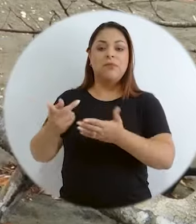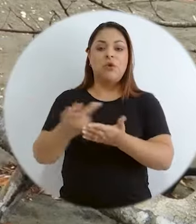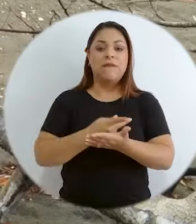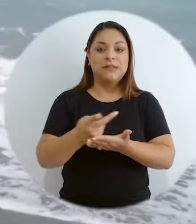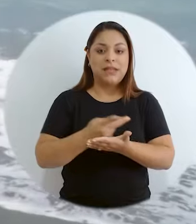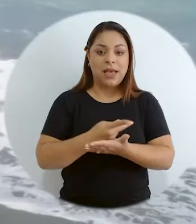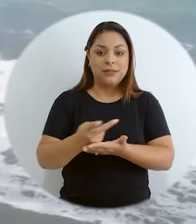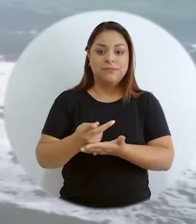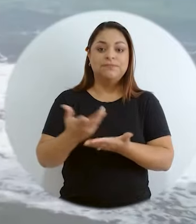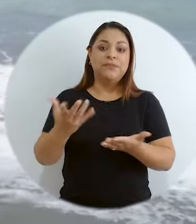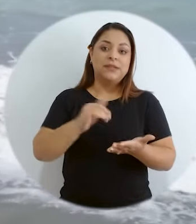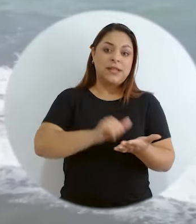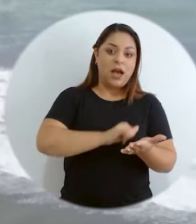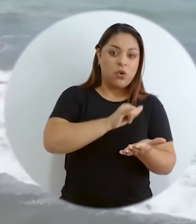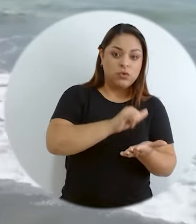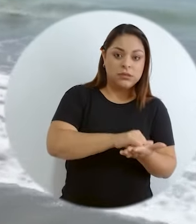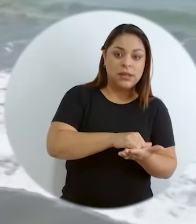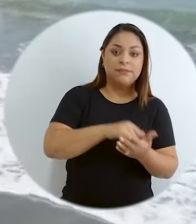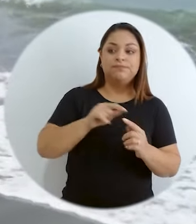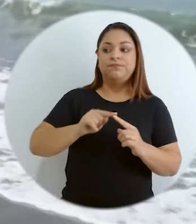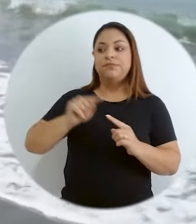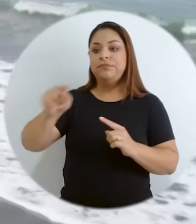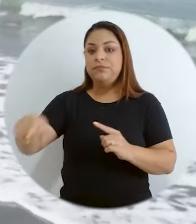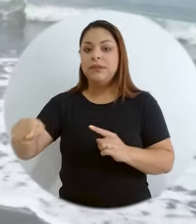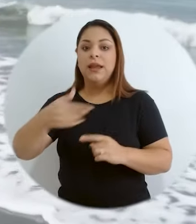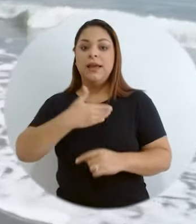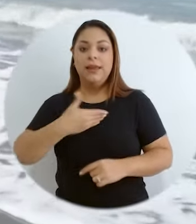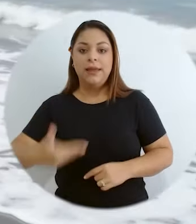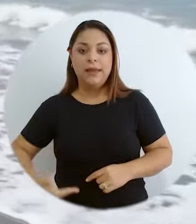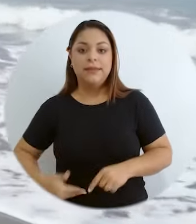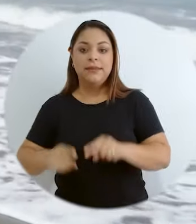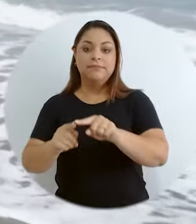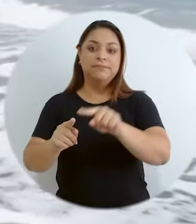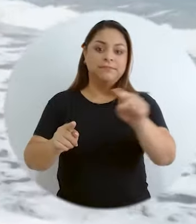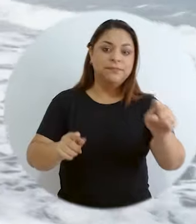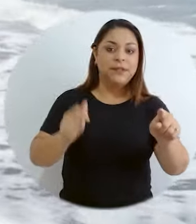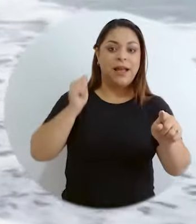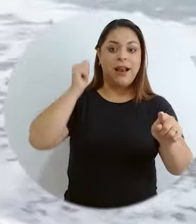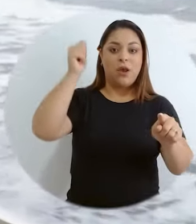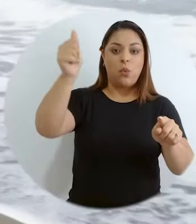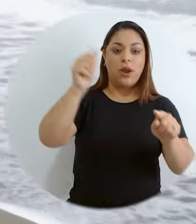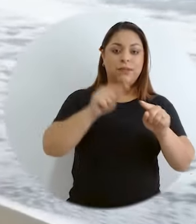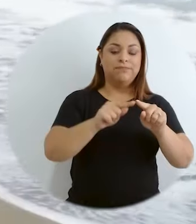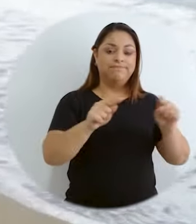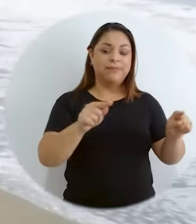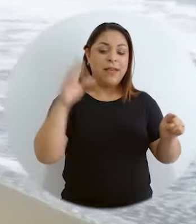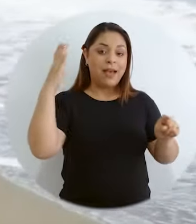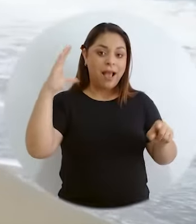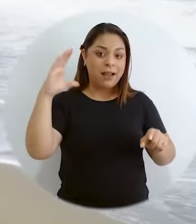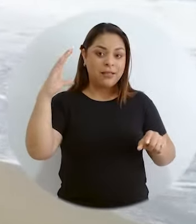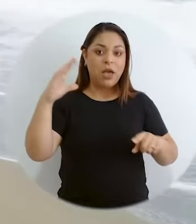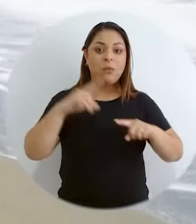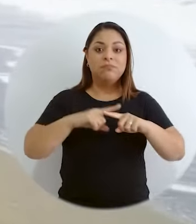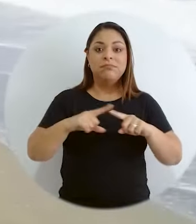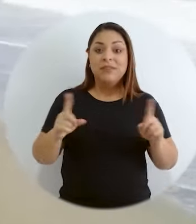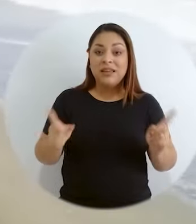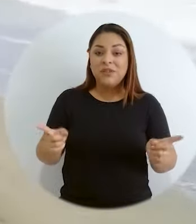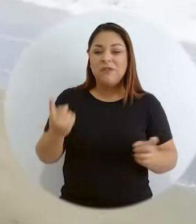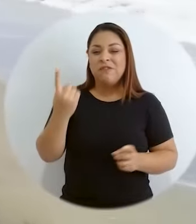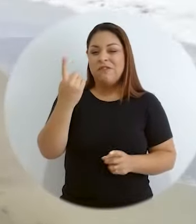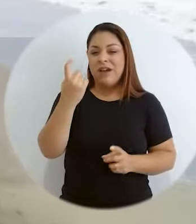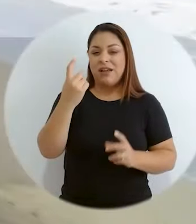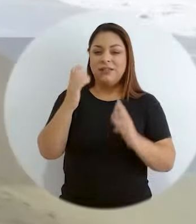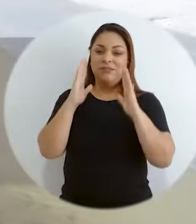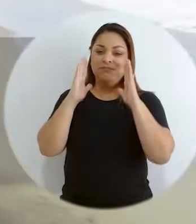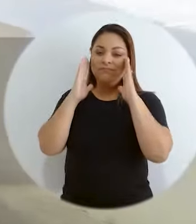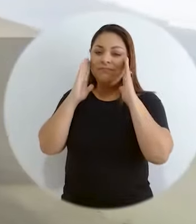José, pasando por Heredia, La Juela, Cartago, y hemos dejado de lado o no